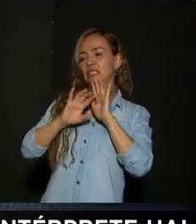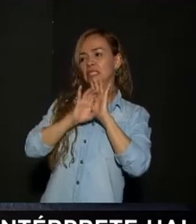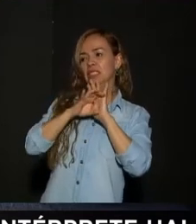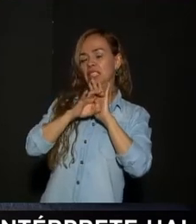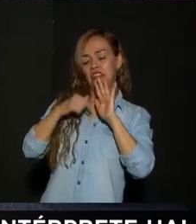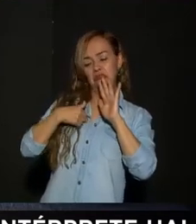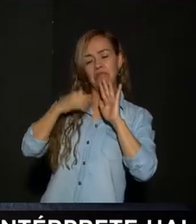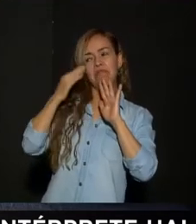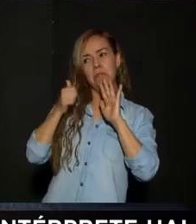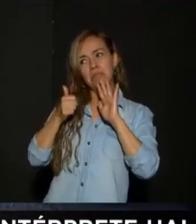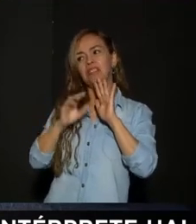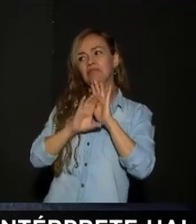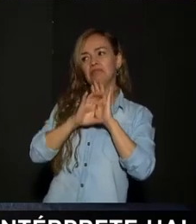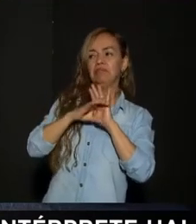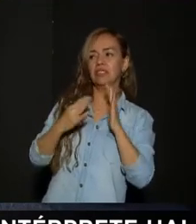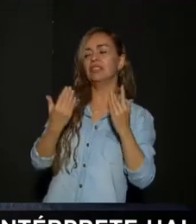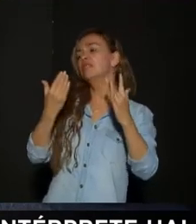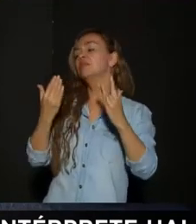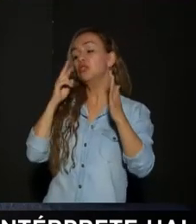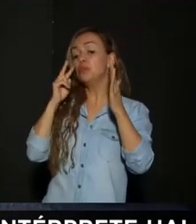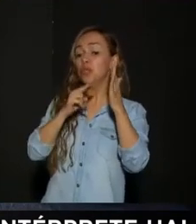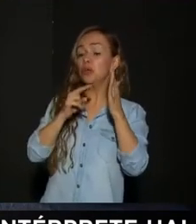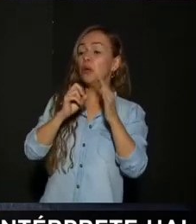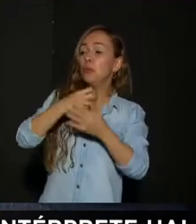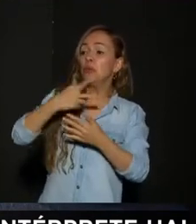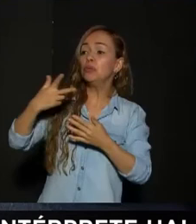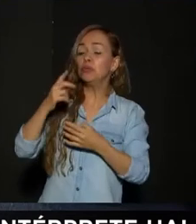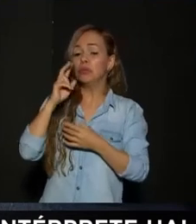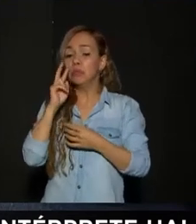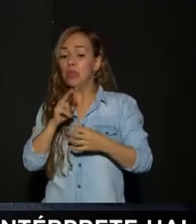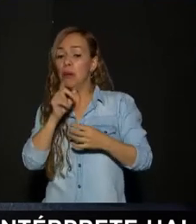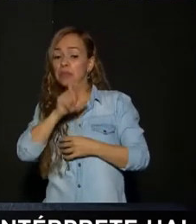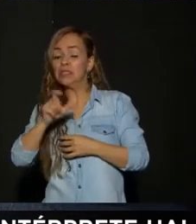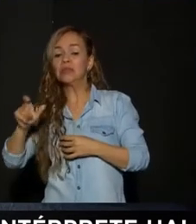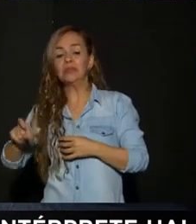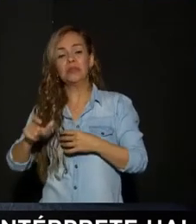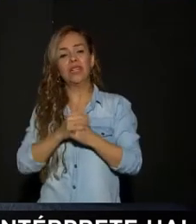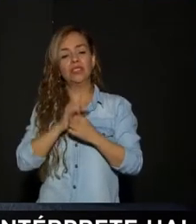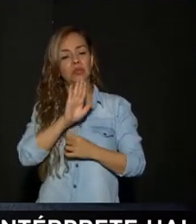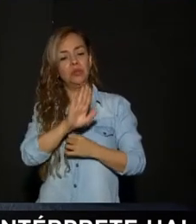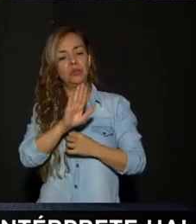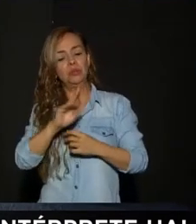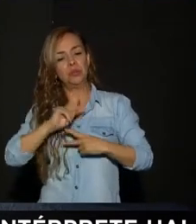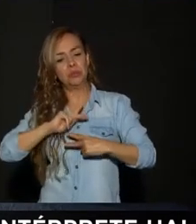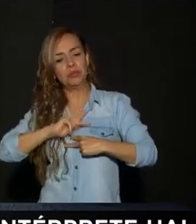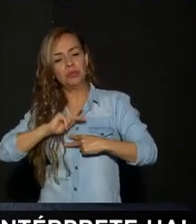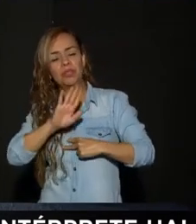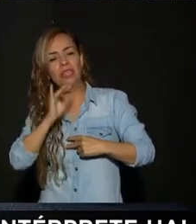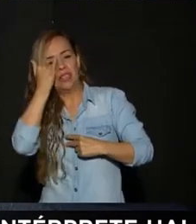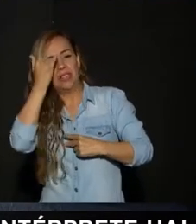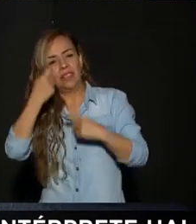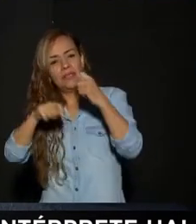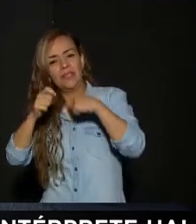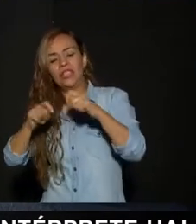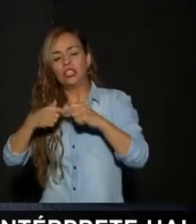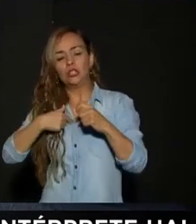mueve Entonces yo decía Instagram para mí Ahí veo todos los productos Los emprendedores Es más Sacaron como Desde la misma red Como esas aplicaciones Aquí en